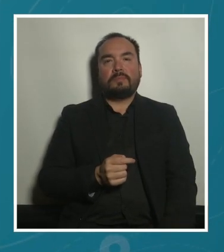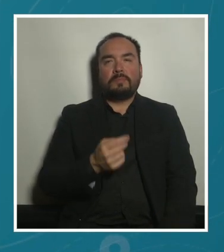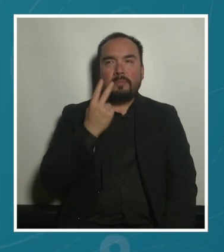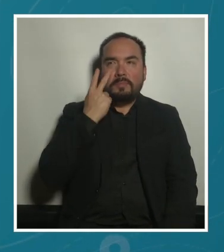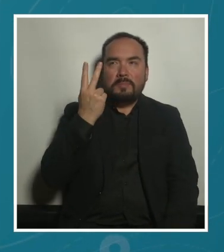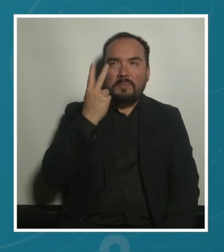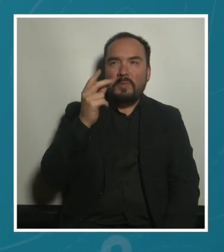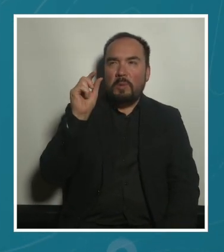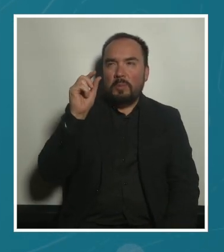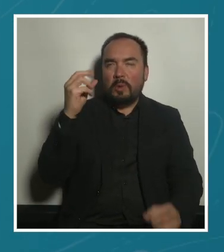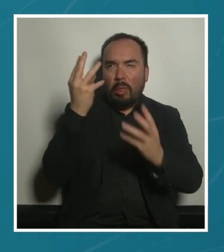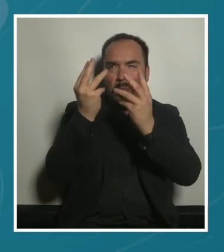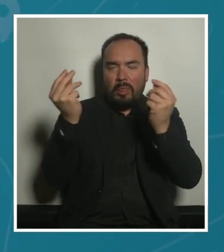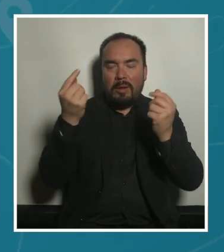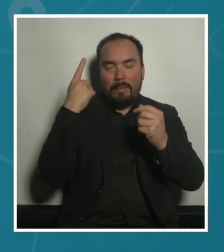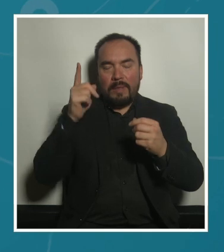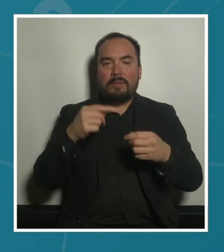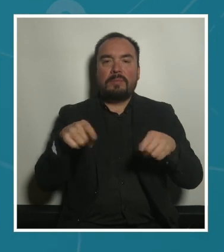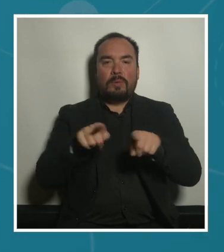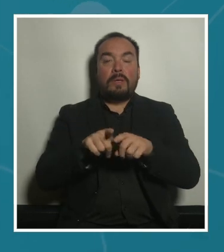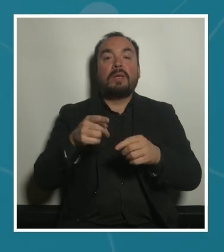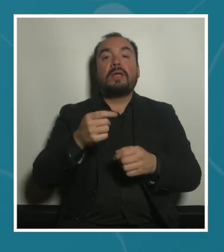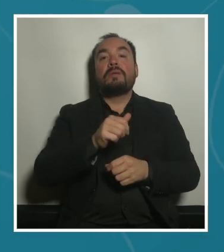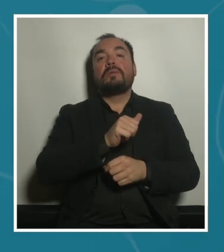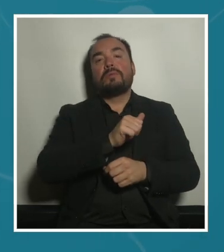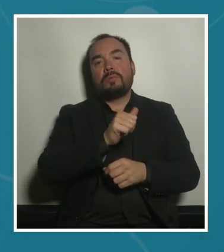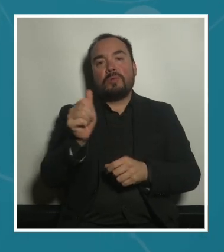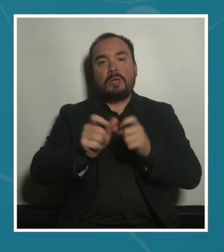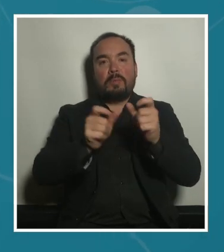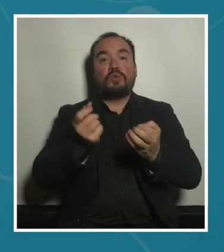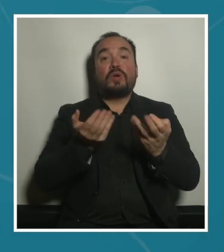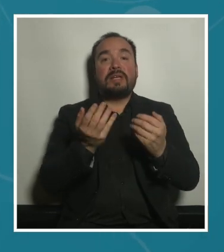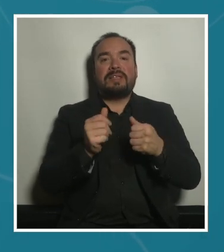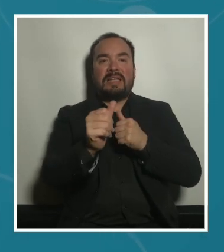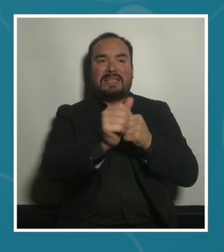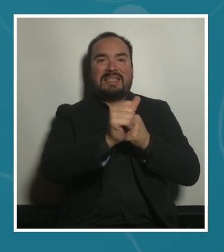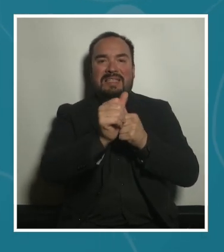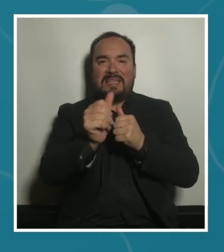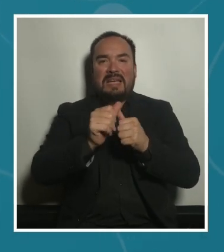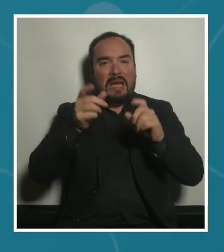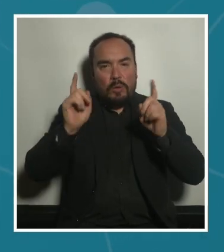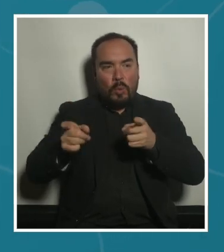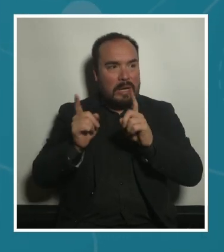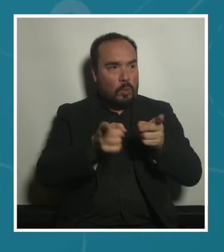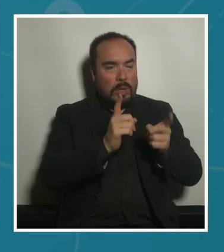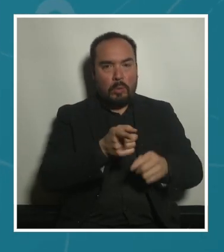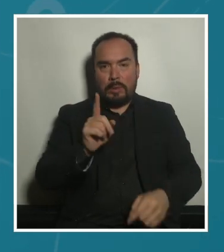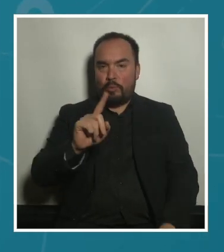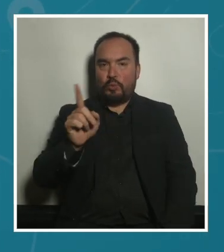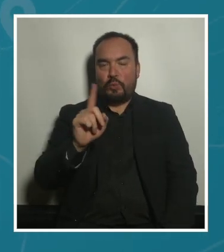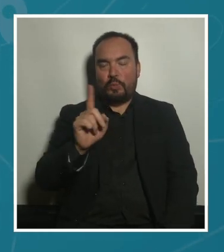¿todo el mundo necesita el mismo grado de proximidad? no no todo el mundo necesita el mismo grado de proximidad